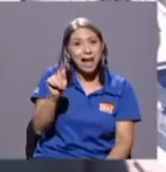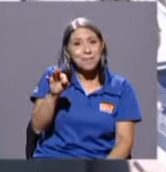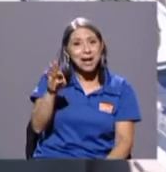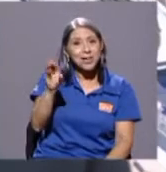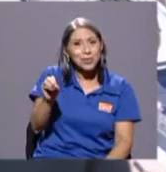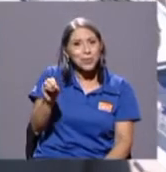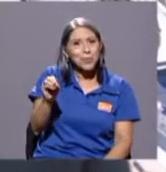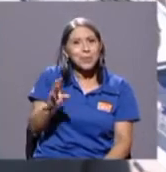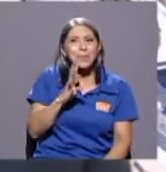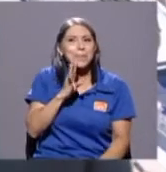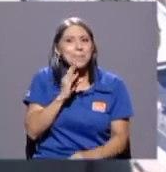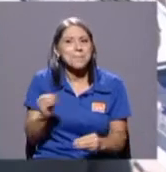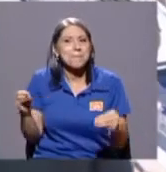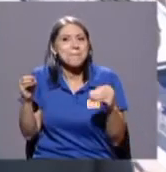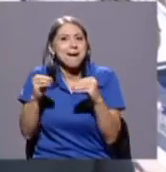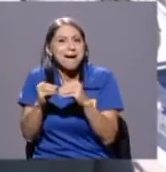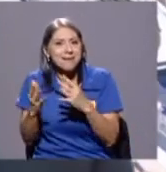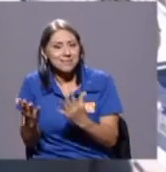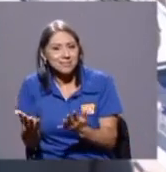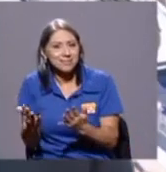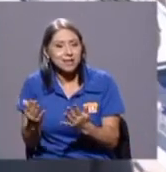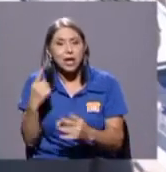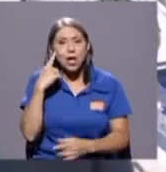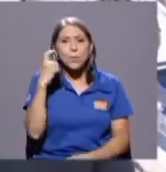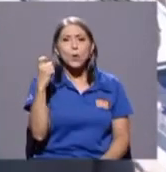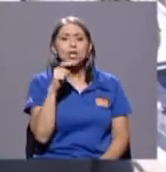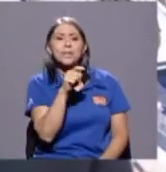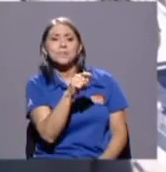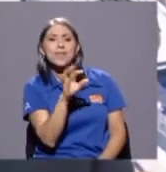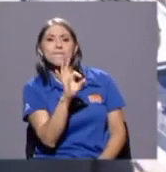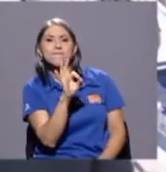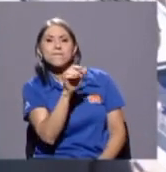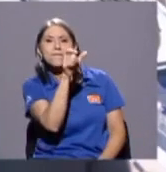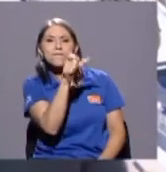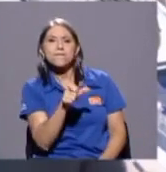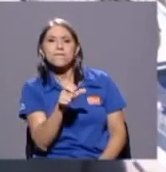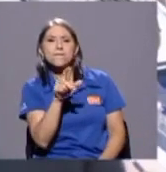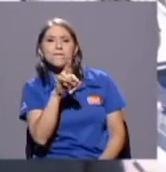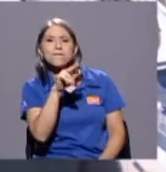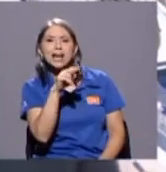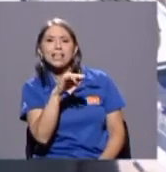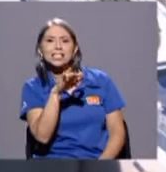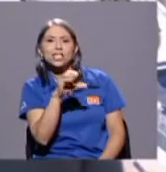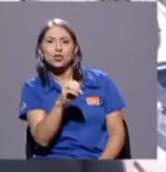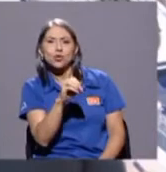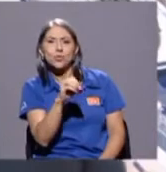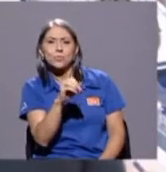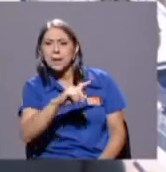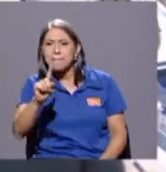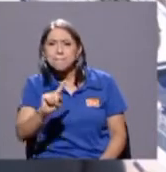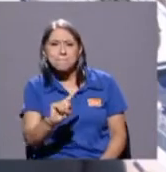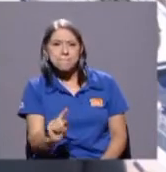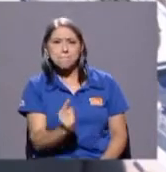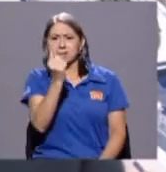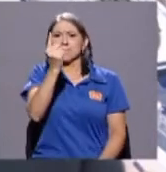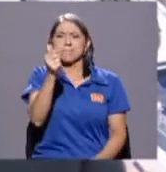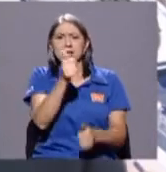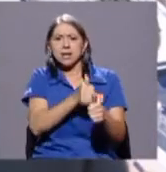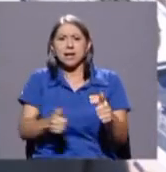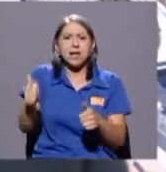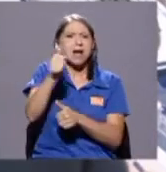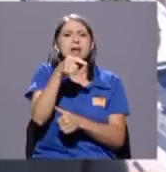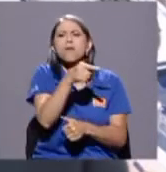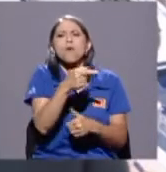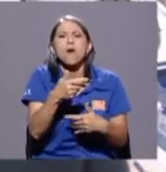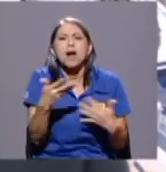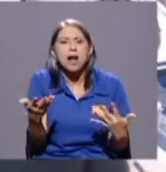propiedad que yo porque Francisco fue antes que cualquier otra cosa un maestro. Eso es lo que él